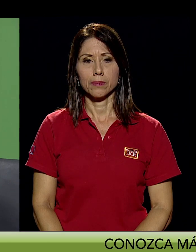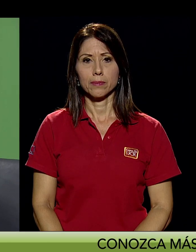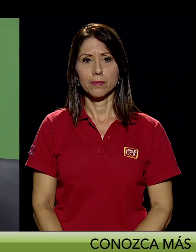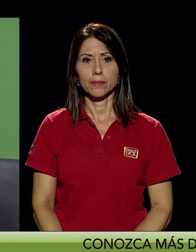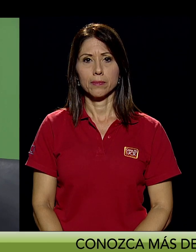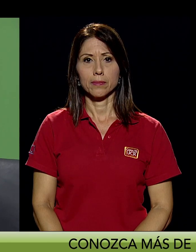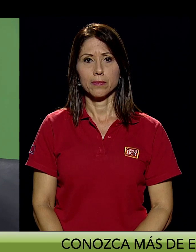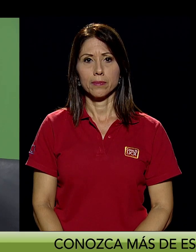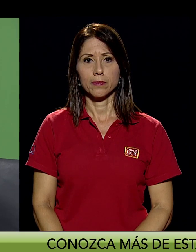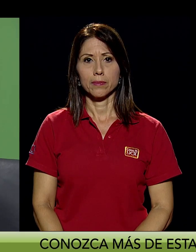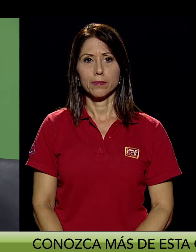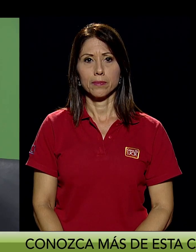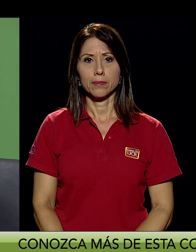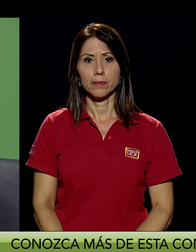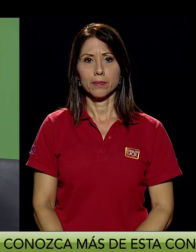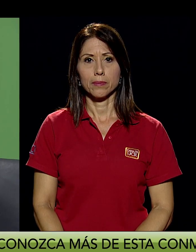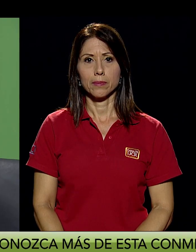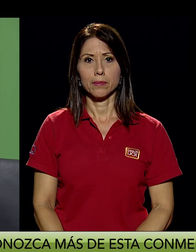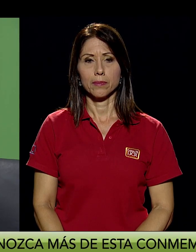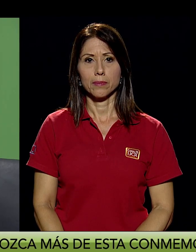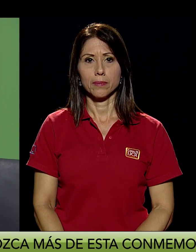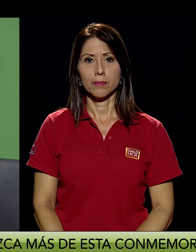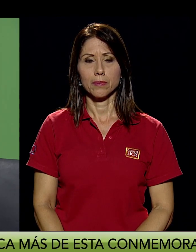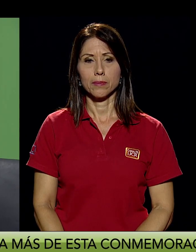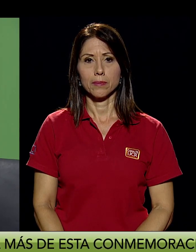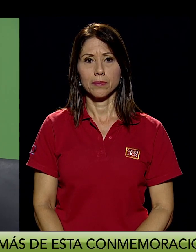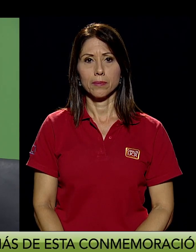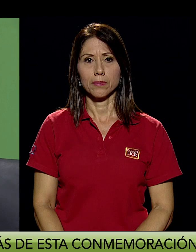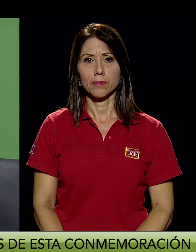Es muy importante que son...